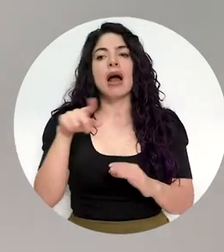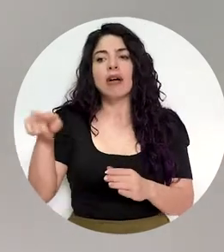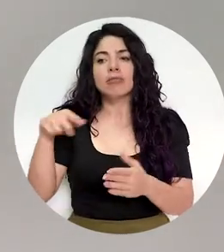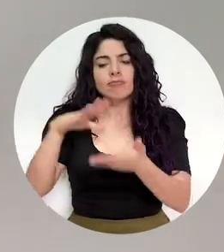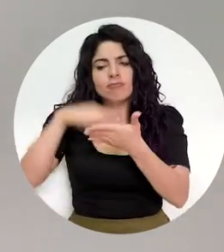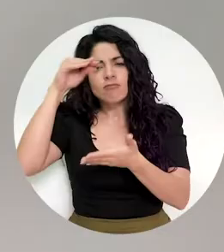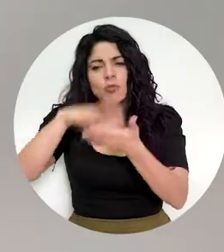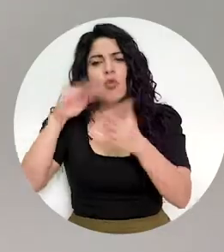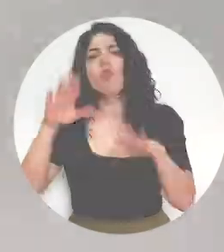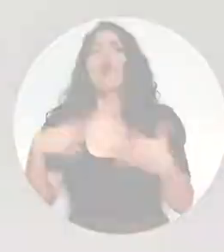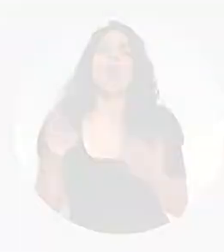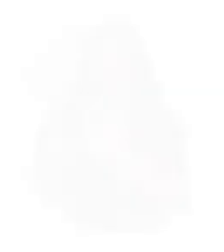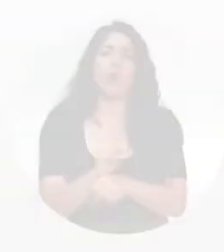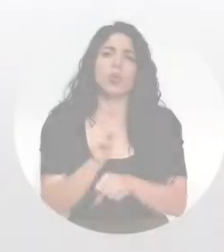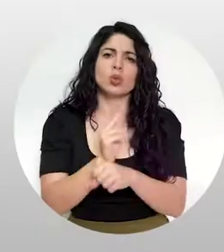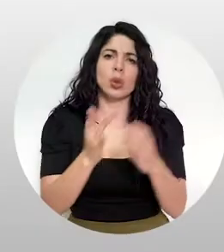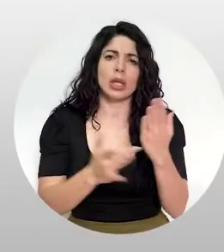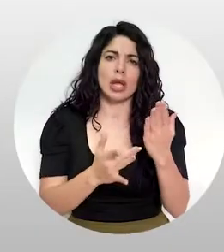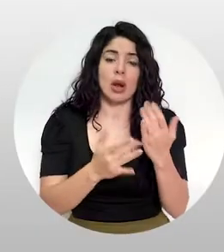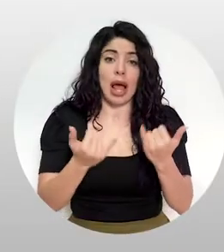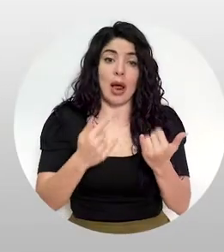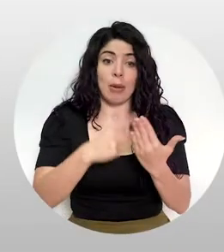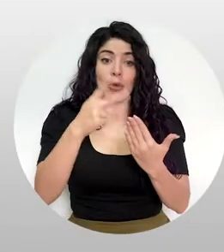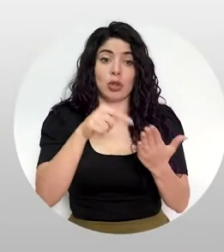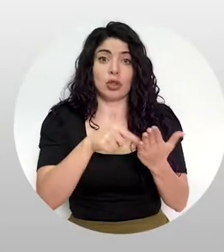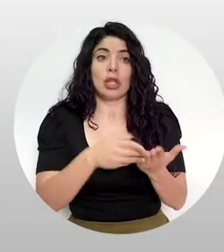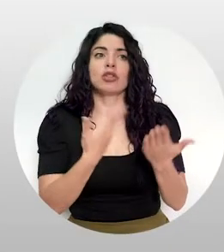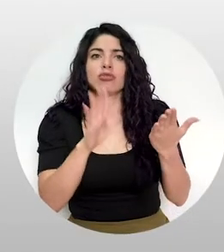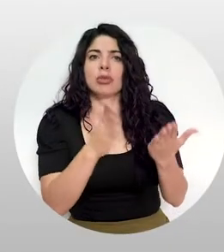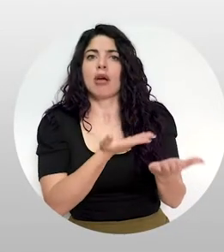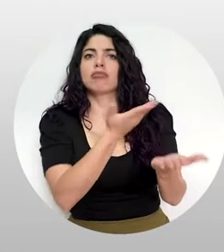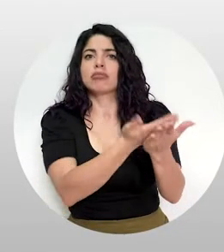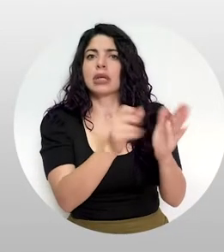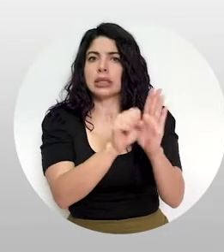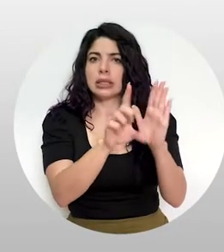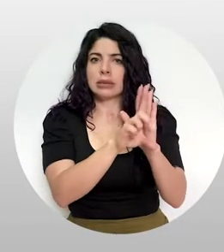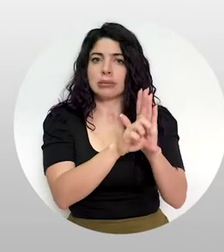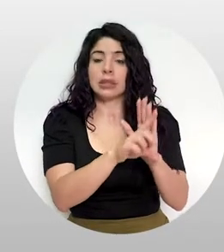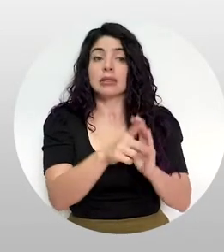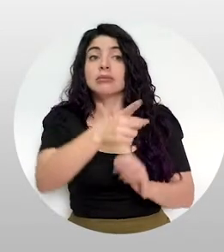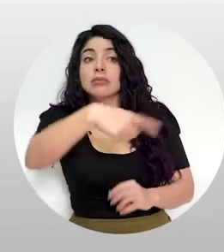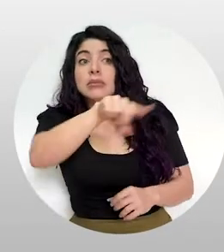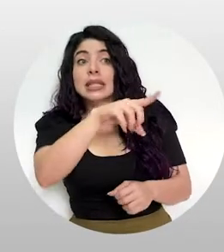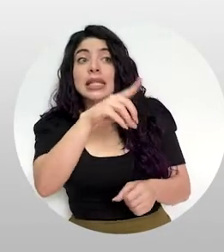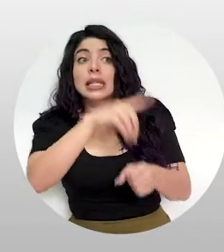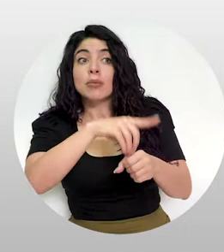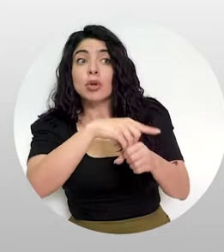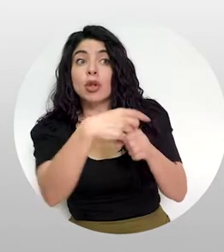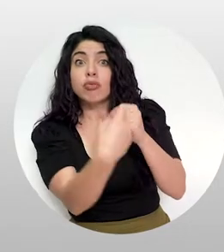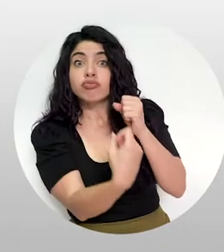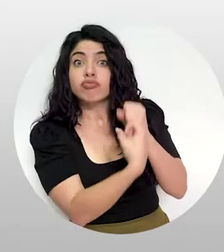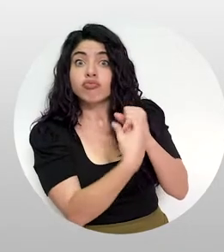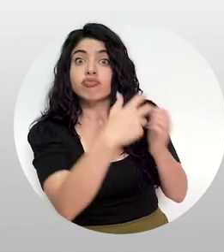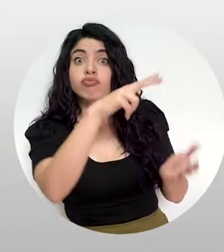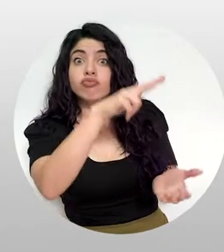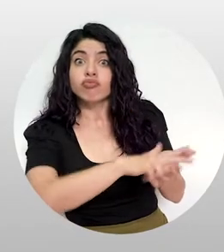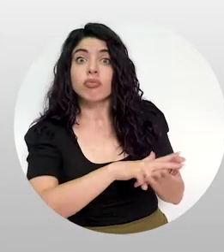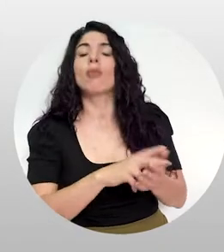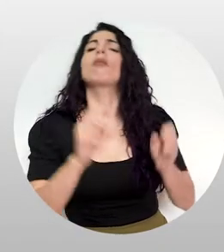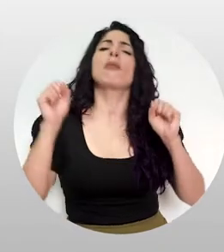alfabetización digital que está en la Asamblea Legislativa. Con el respaldo de las y los diputados,